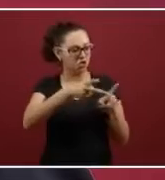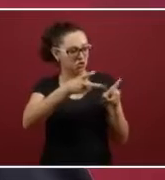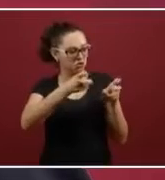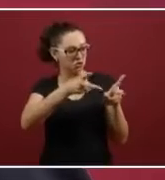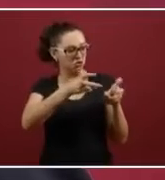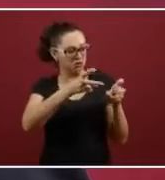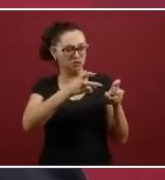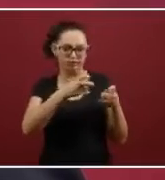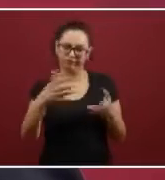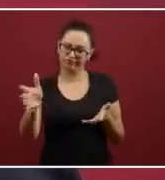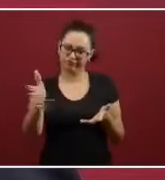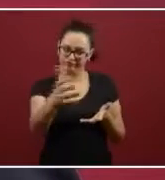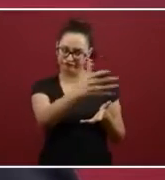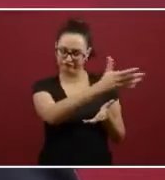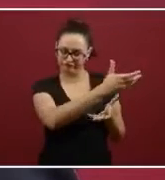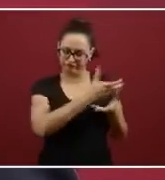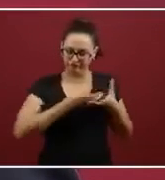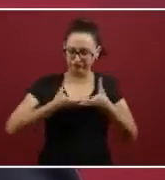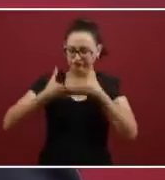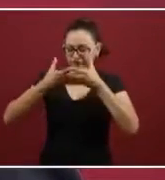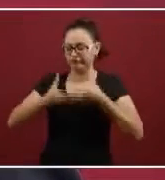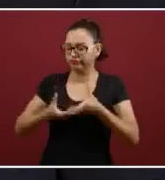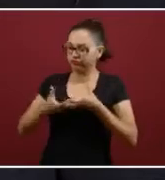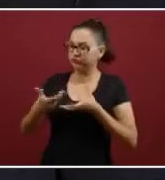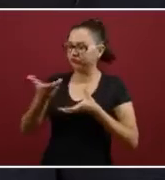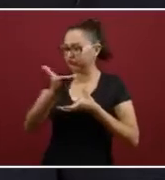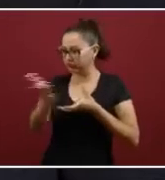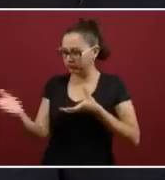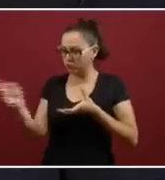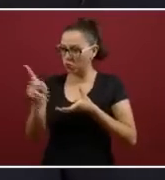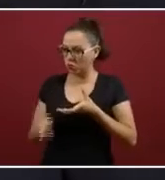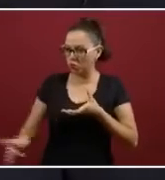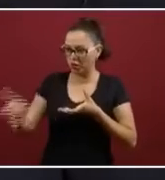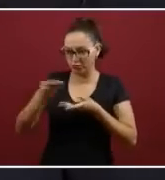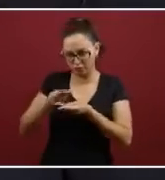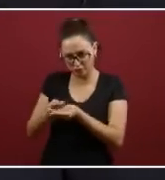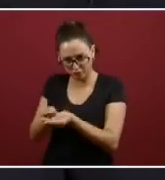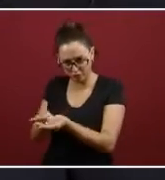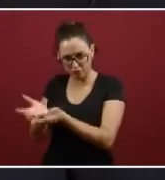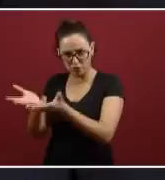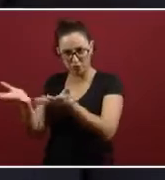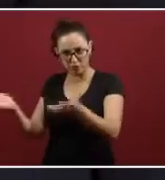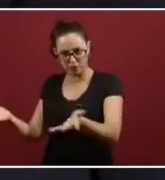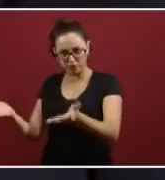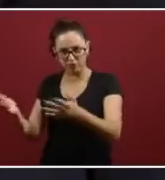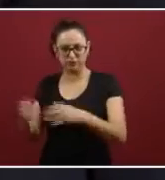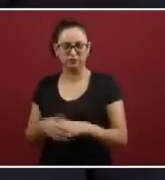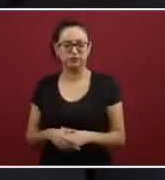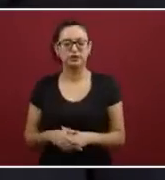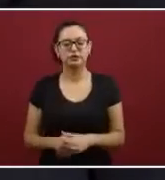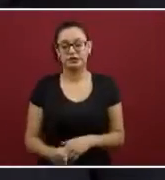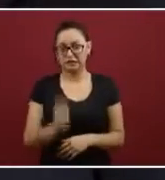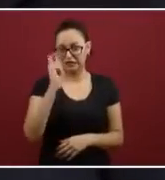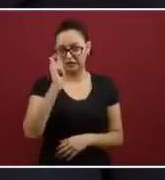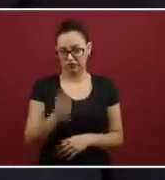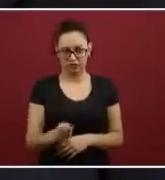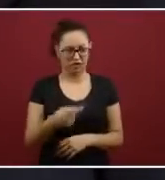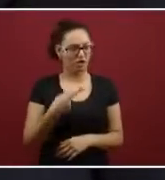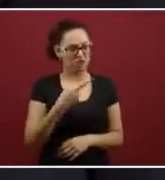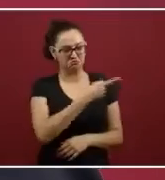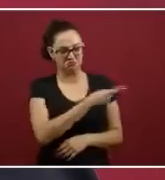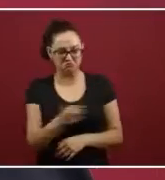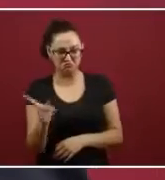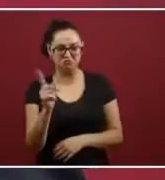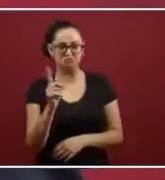todo lo que se decomise se le va a entregar a